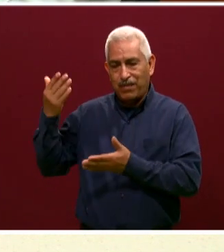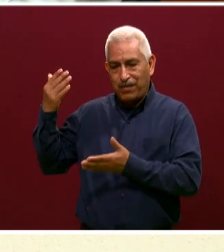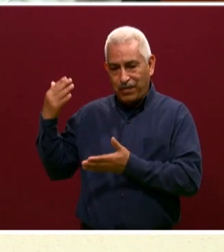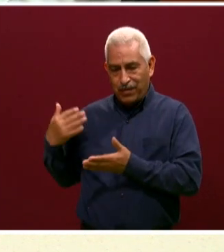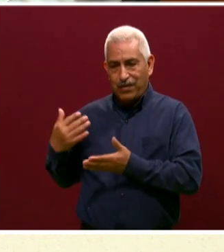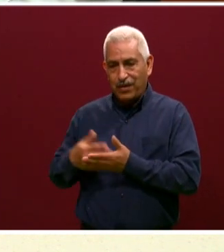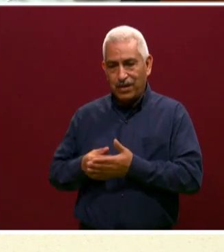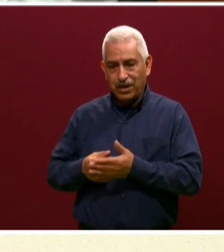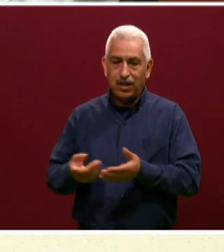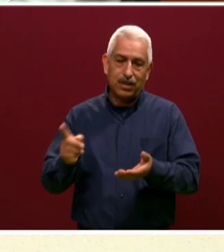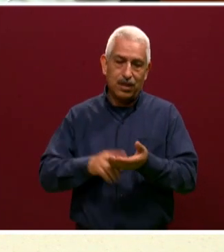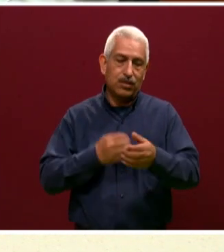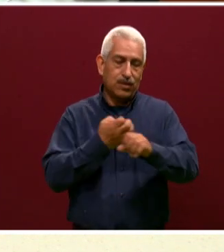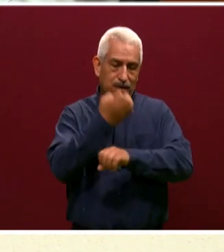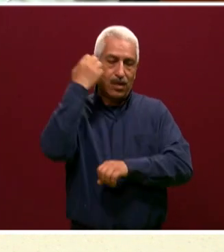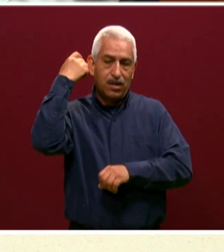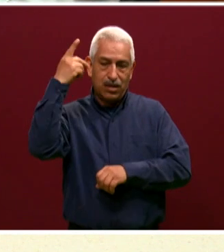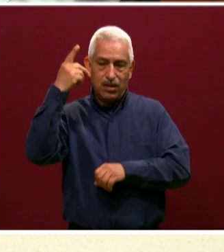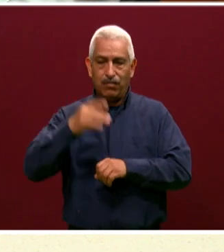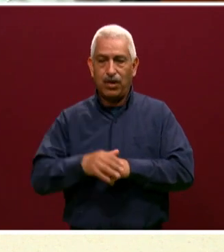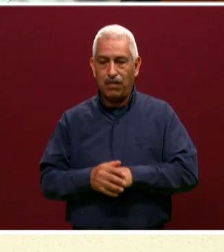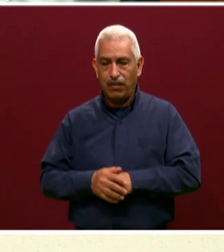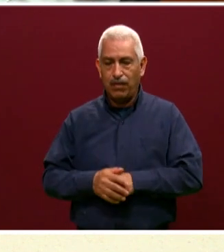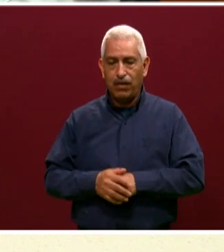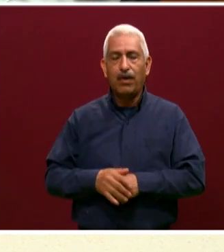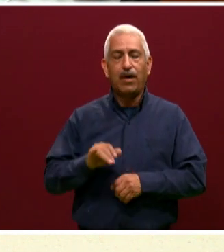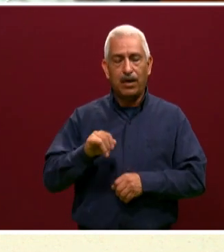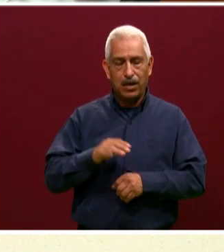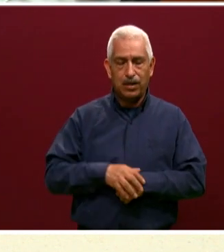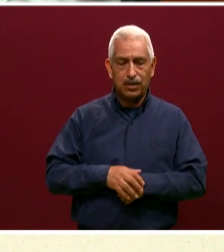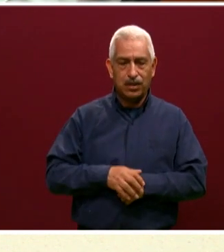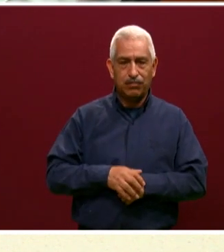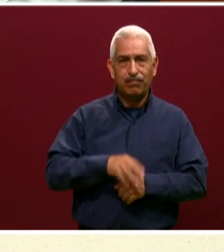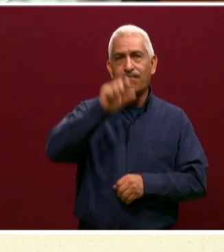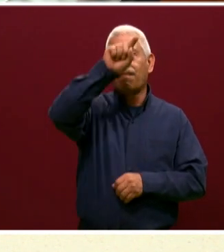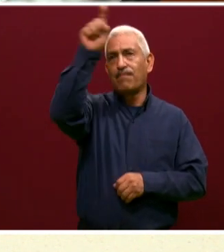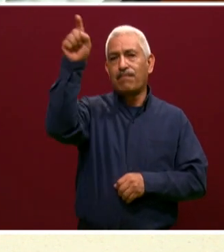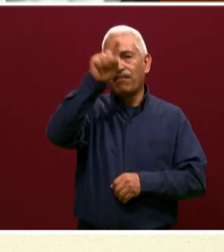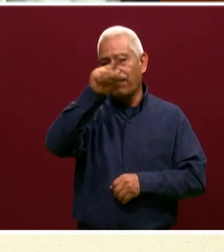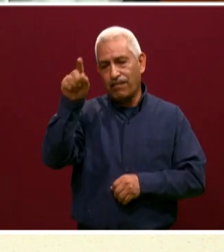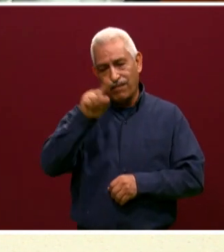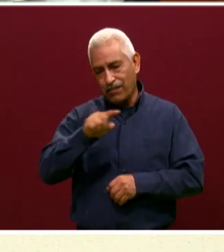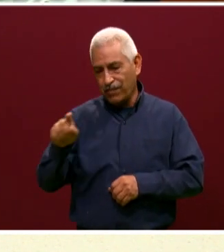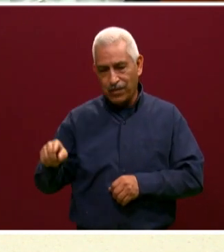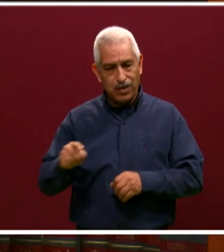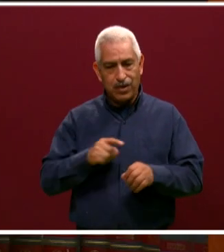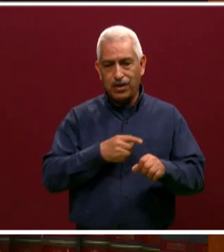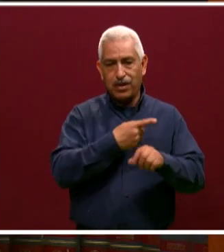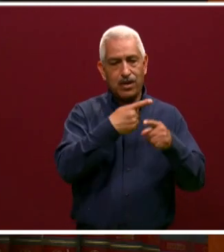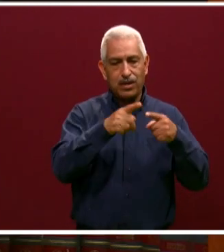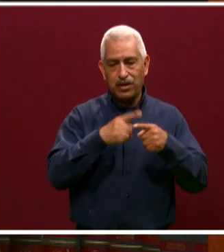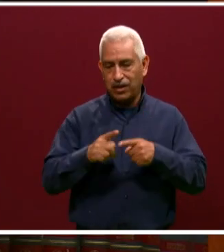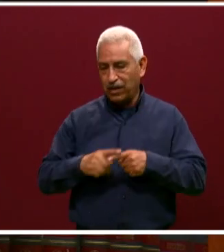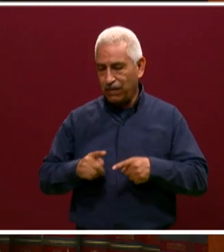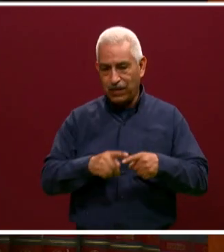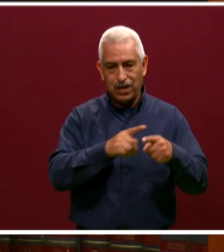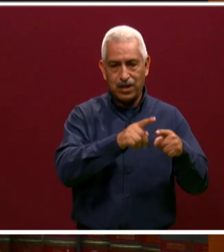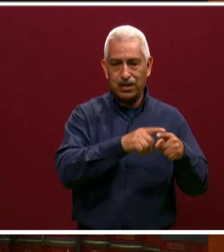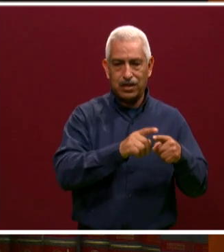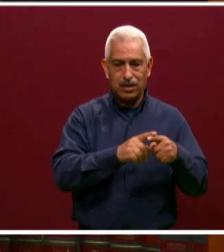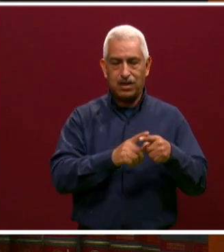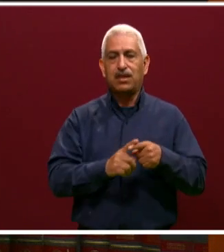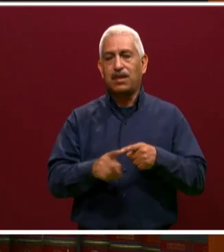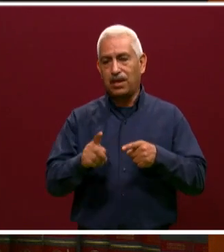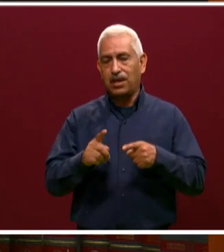estado. Así es. Tenemos Xicotepe, Juchinango, Zacaclán, Atlixco, Matamoros,